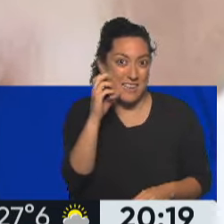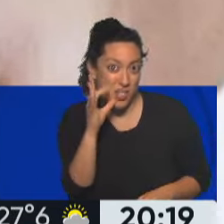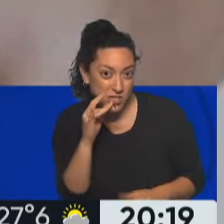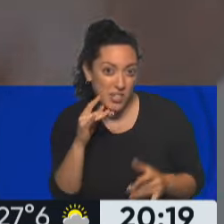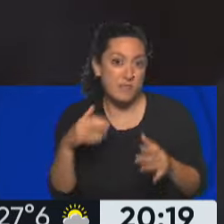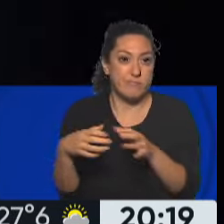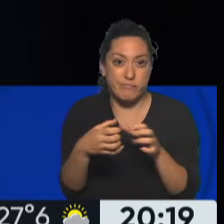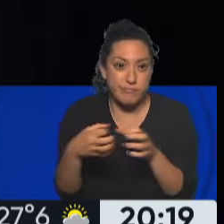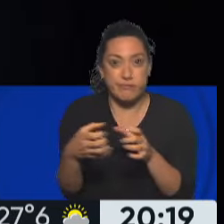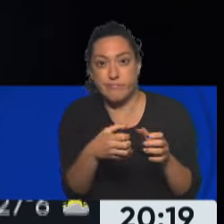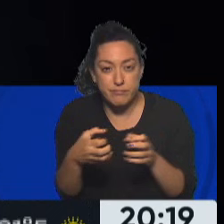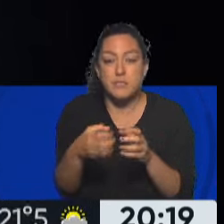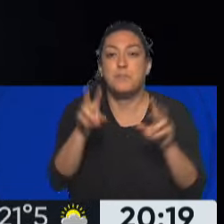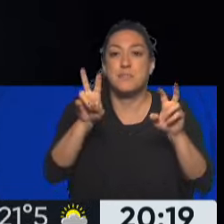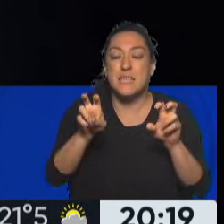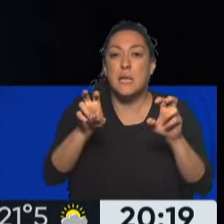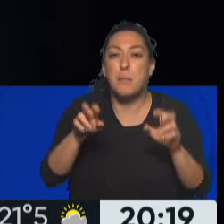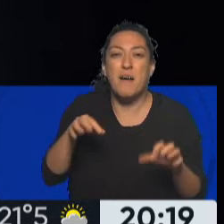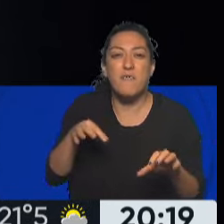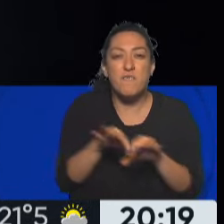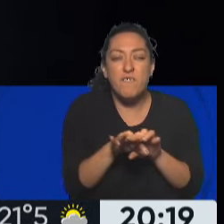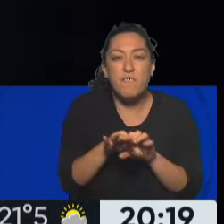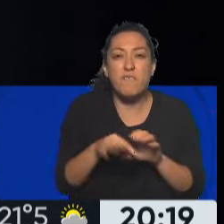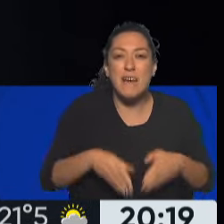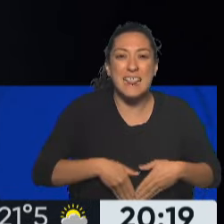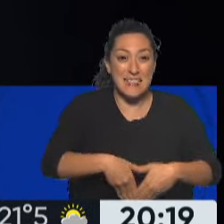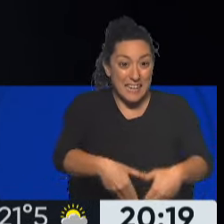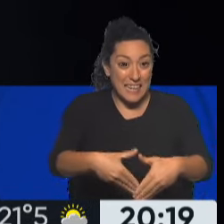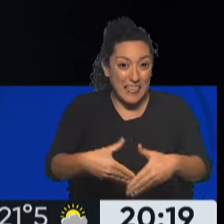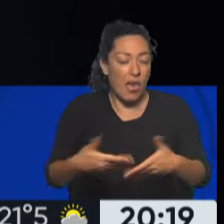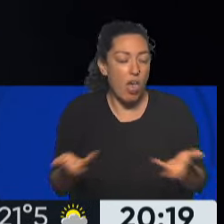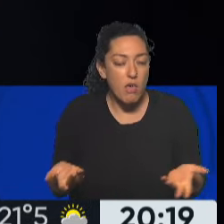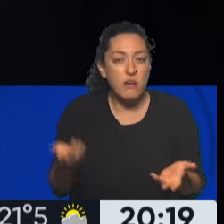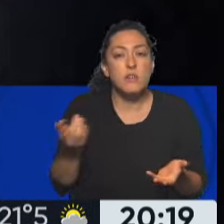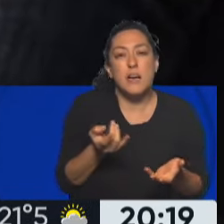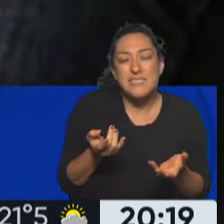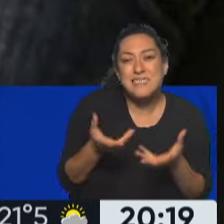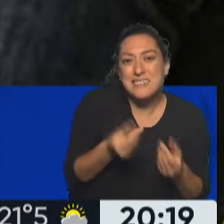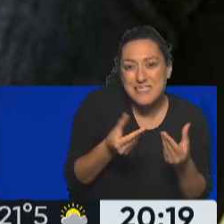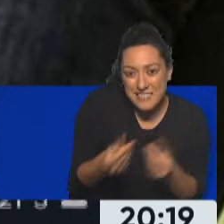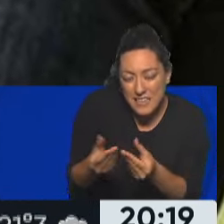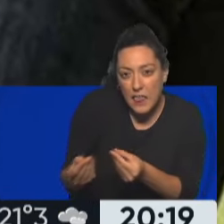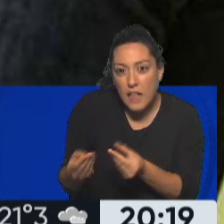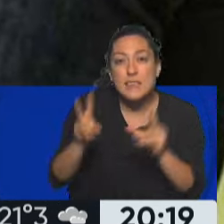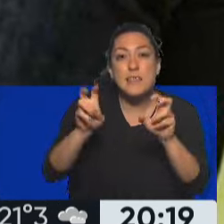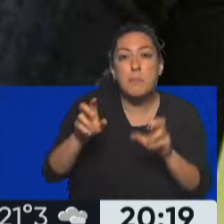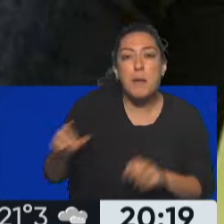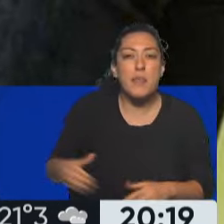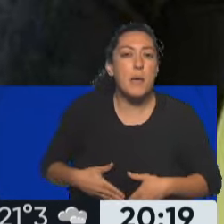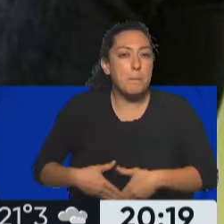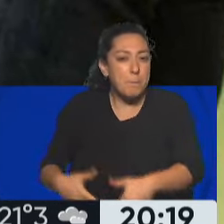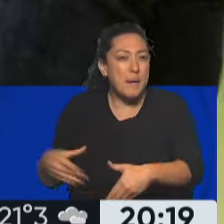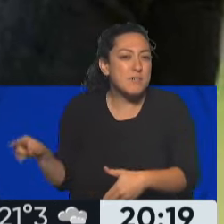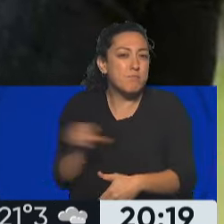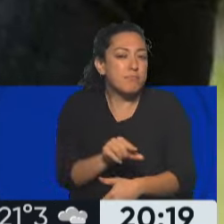de los tratamientos de fertilidad asistida, pero en la cuestión de subrogación de vientres quedó a un costado de la cantidad de